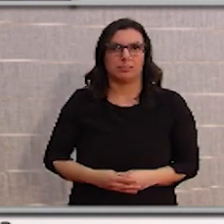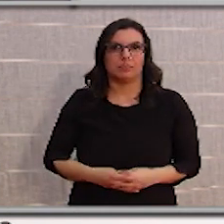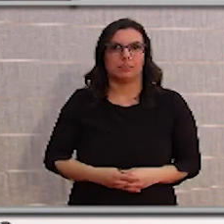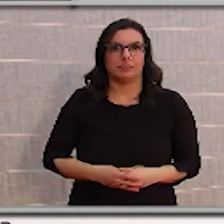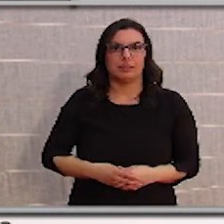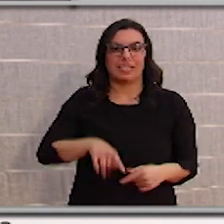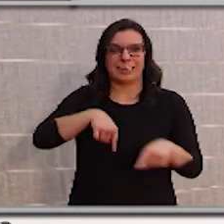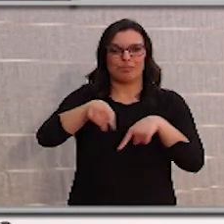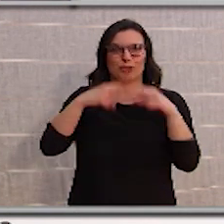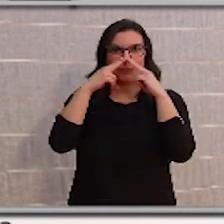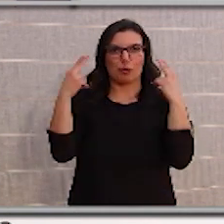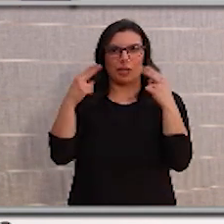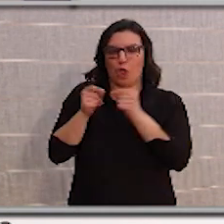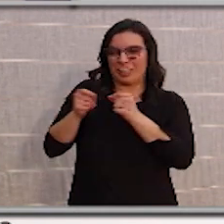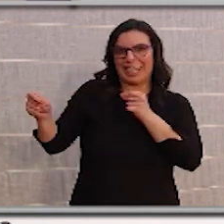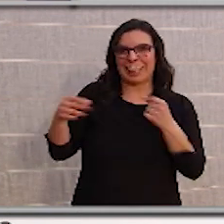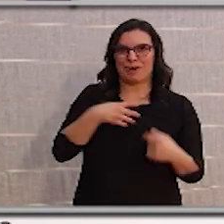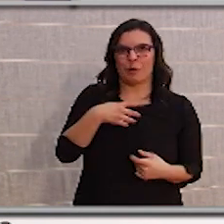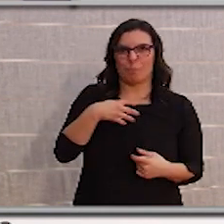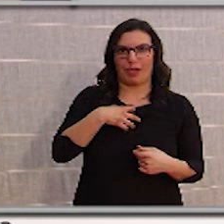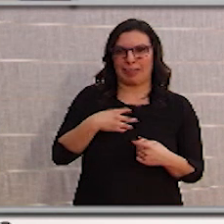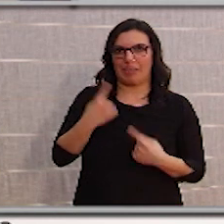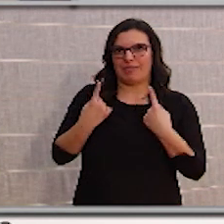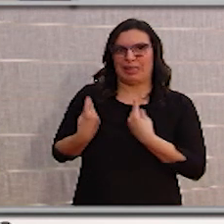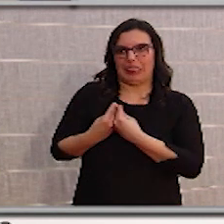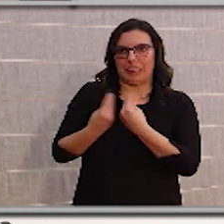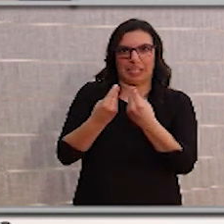se puede guardar las distancias que se recomiendan de un metro y medio o dos metros.